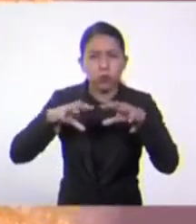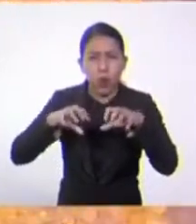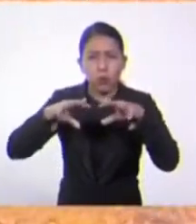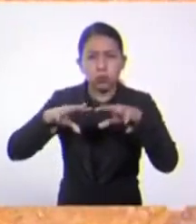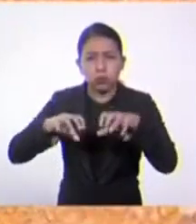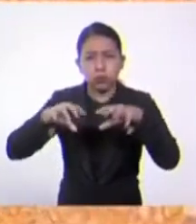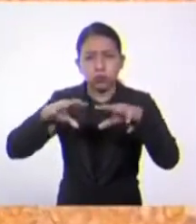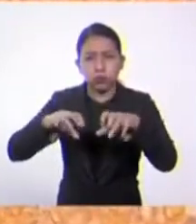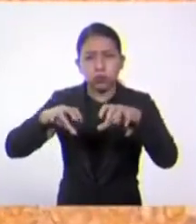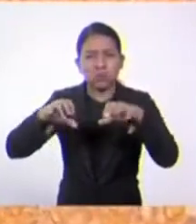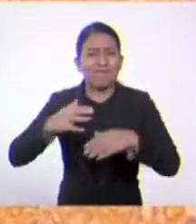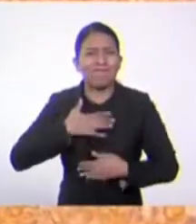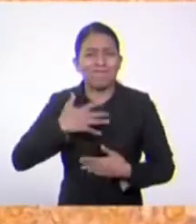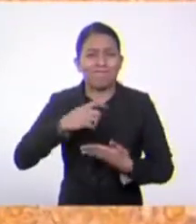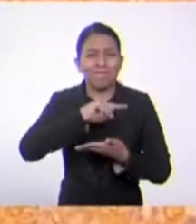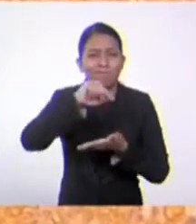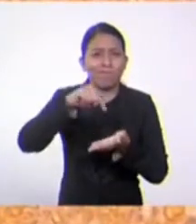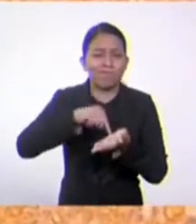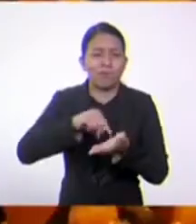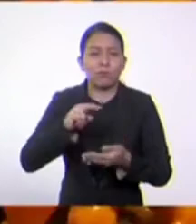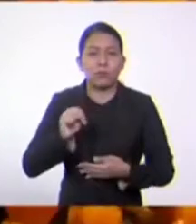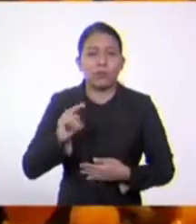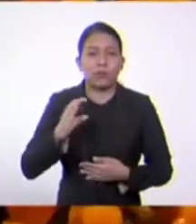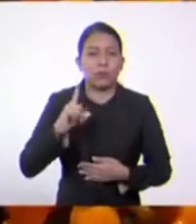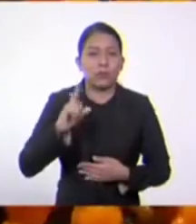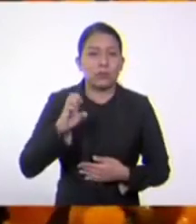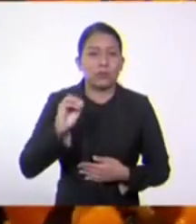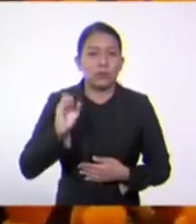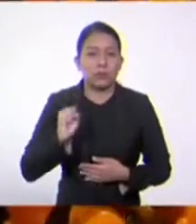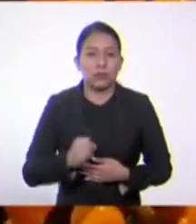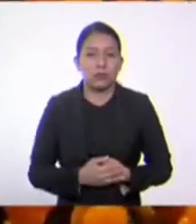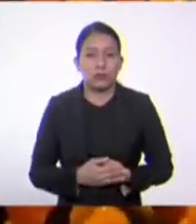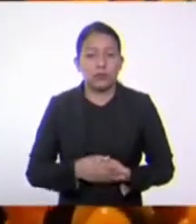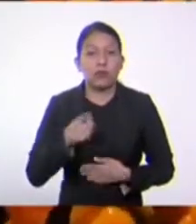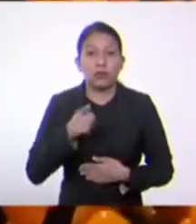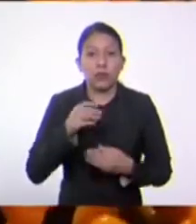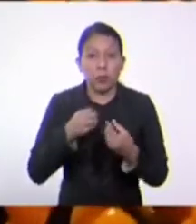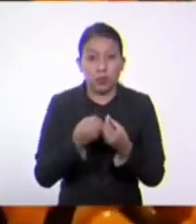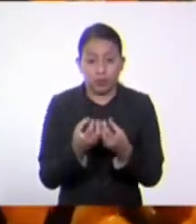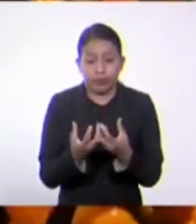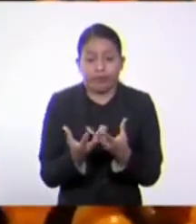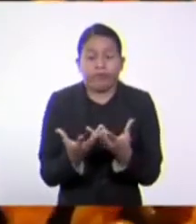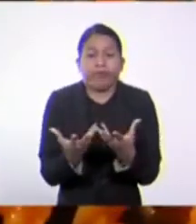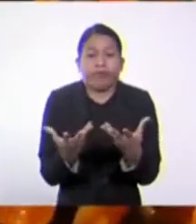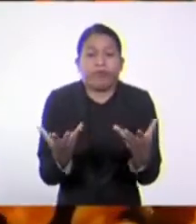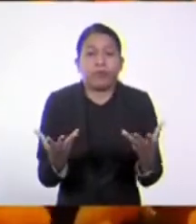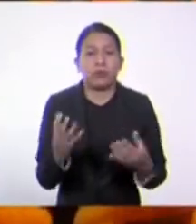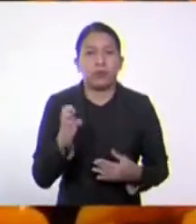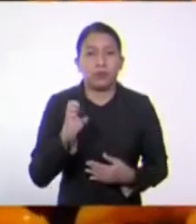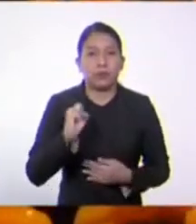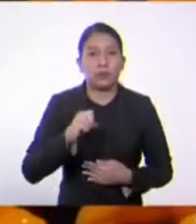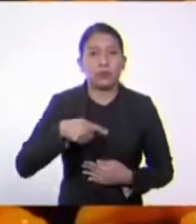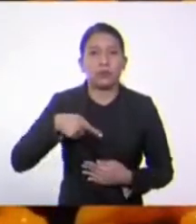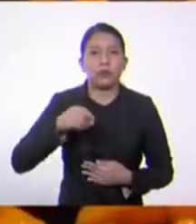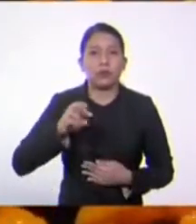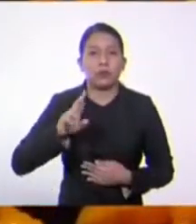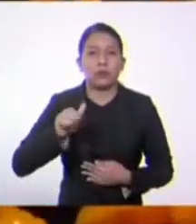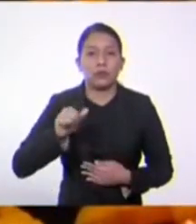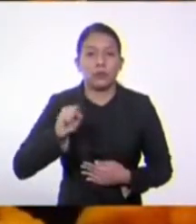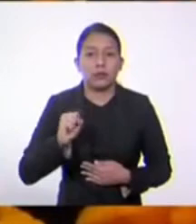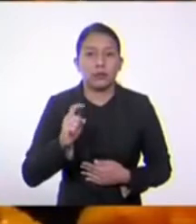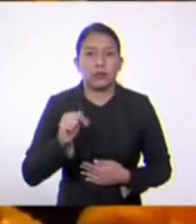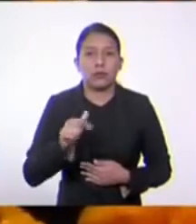numerosos núcleos o puntos de movilidad. Se reproduce a través de esporas por medio de tallos